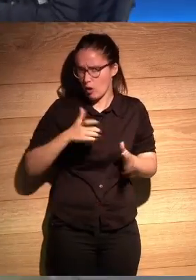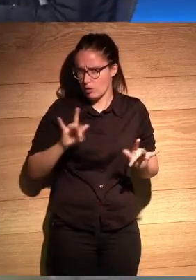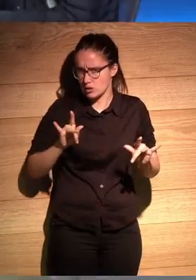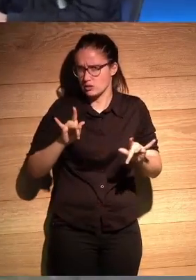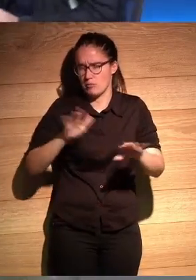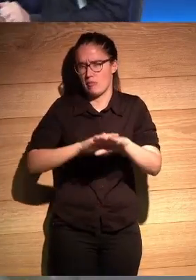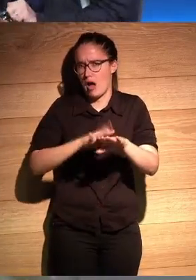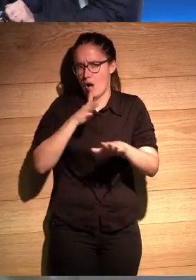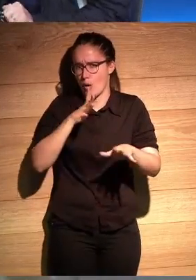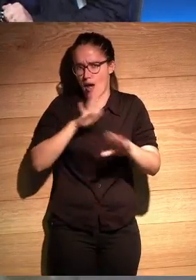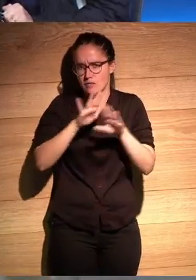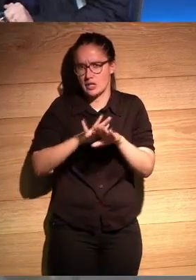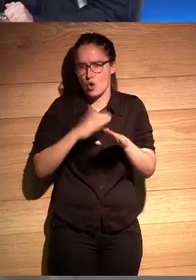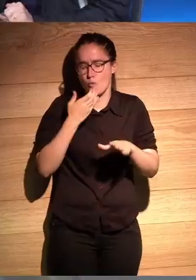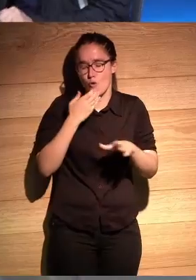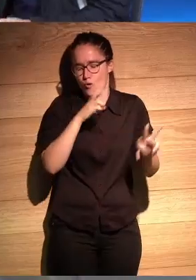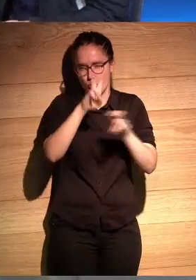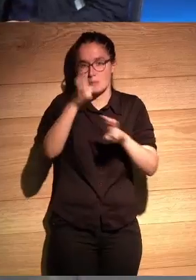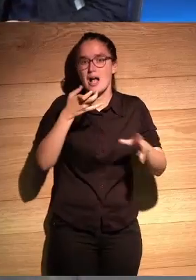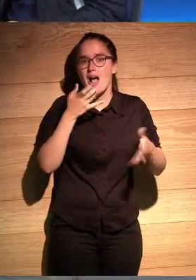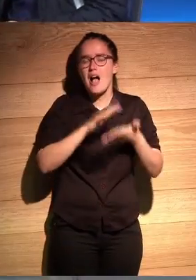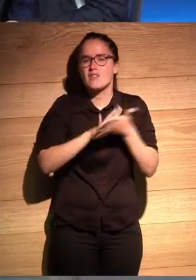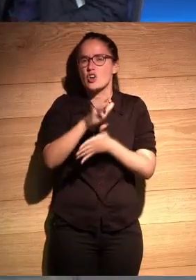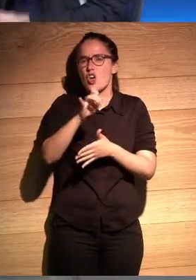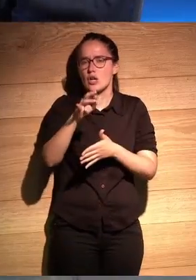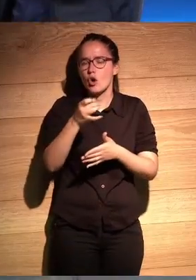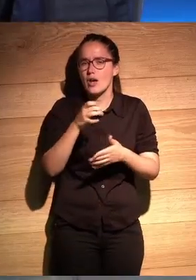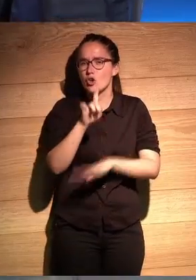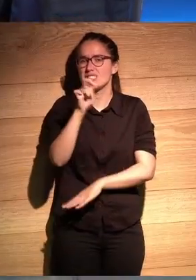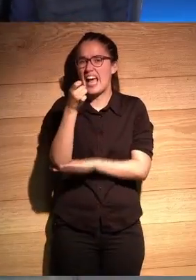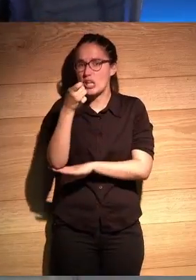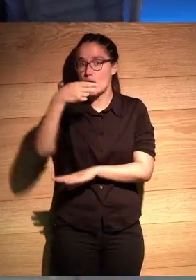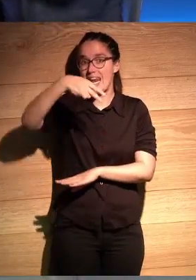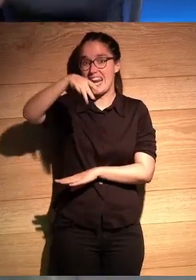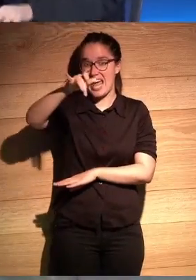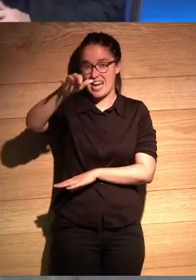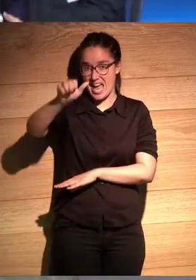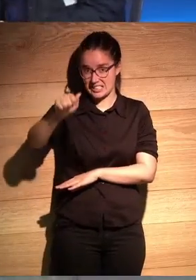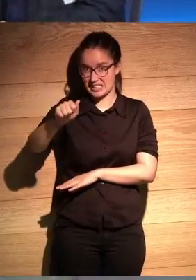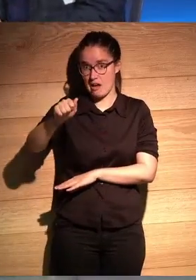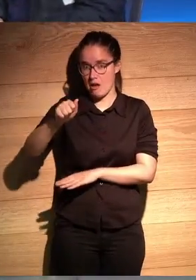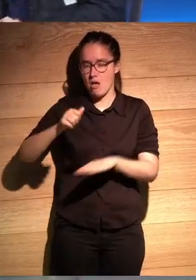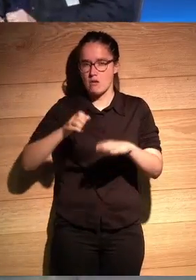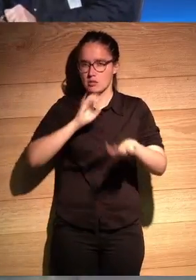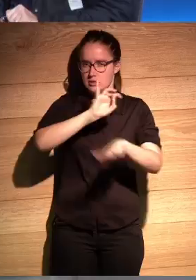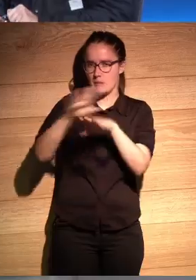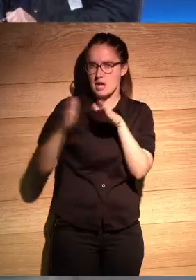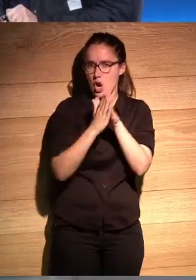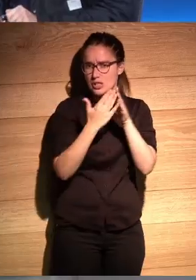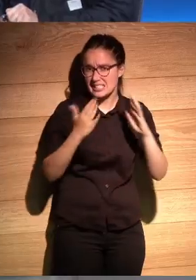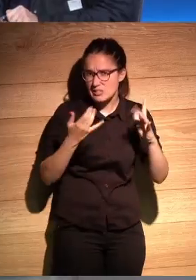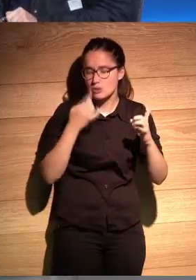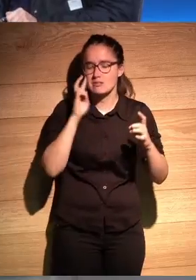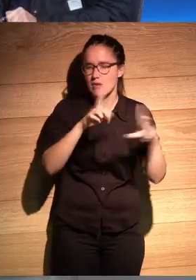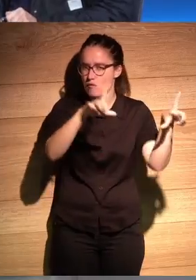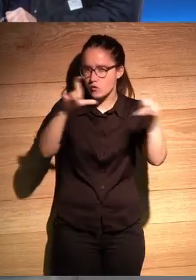acaba siendo como un trasunto Rodrigo he conseguido en la NASA entrar te envié los archivos donde se ven las